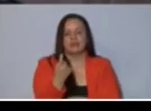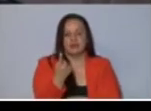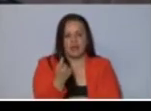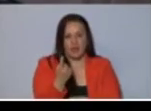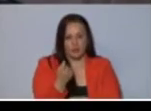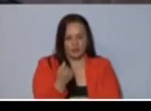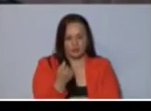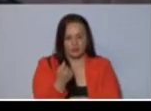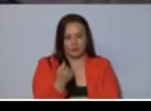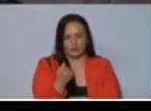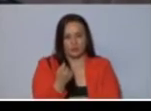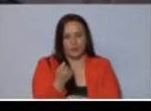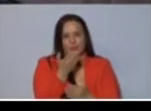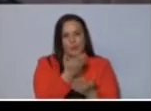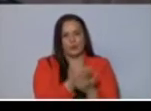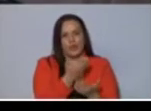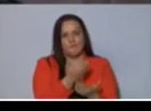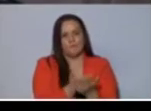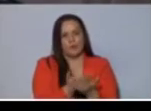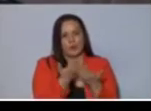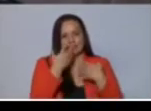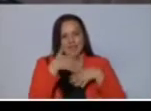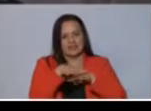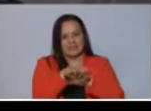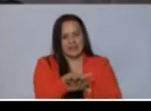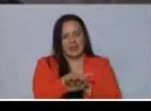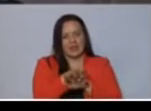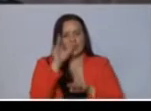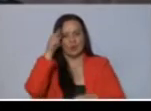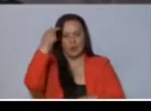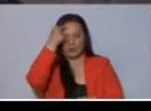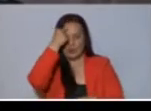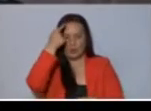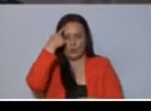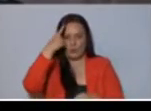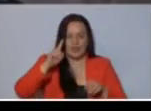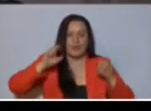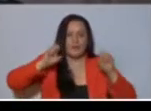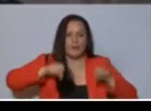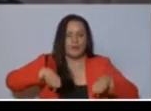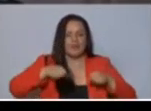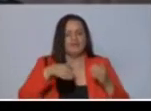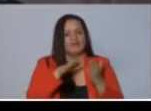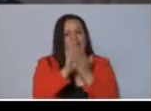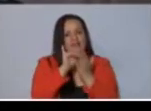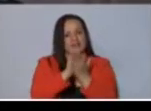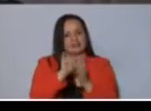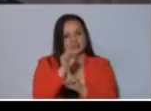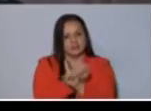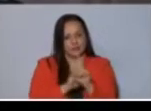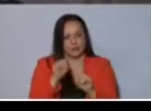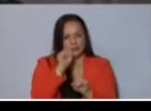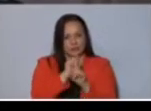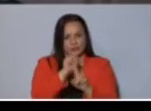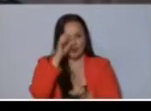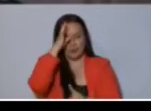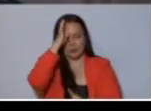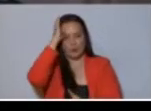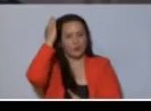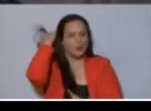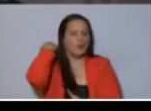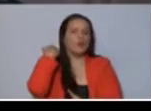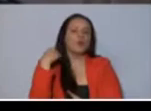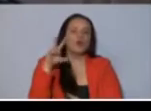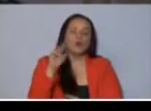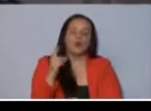una propuesta integral del gobierno de la República para enfrentar esta situación, que no sólo